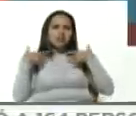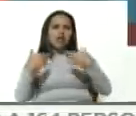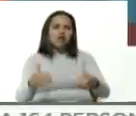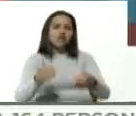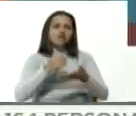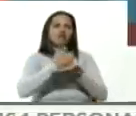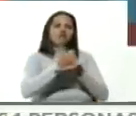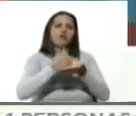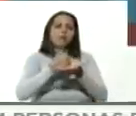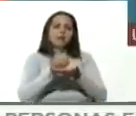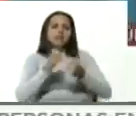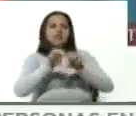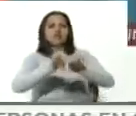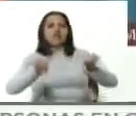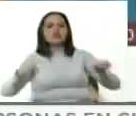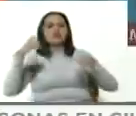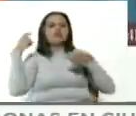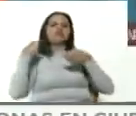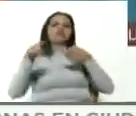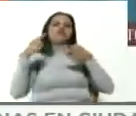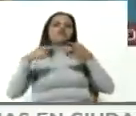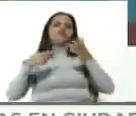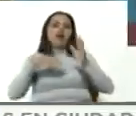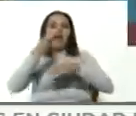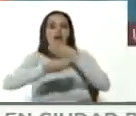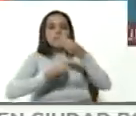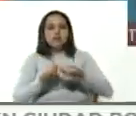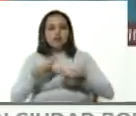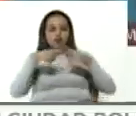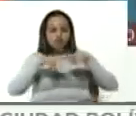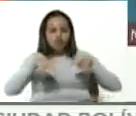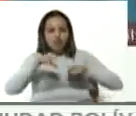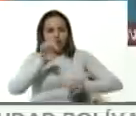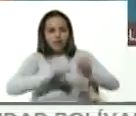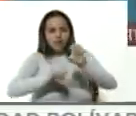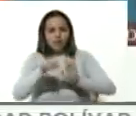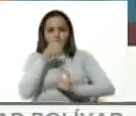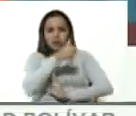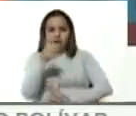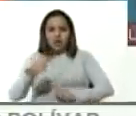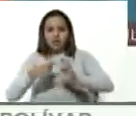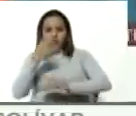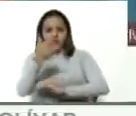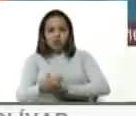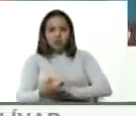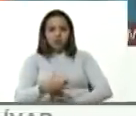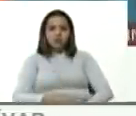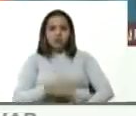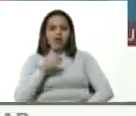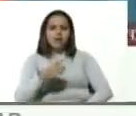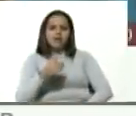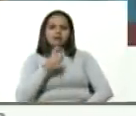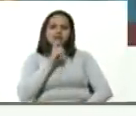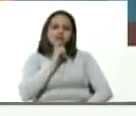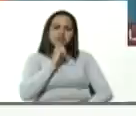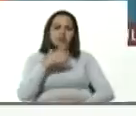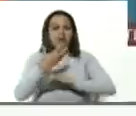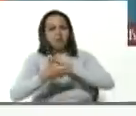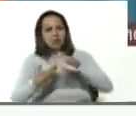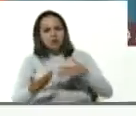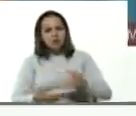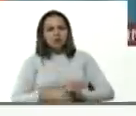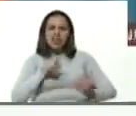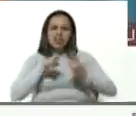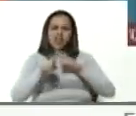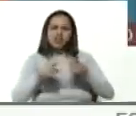educación, etcétera. Estuvimos haciendo una revisión del estatus de cada proyecto, los nodos críticos, una relación muy